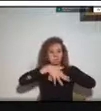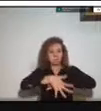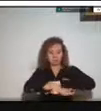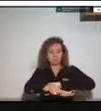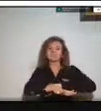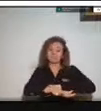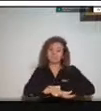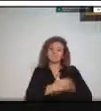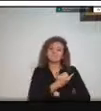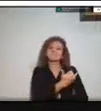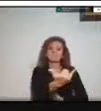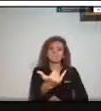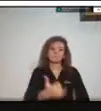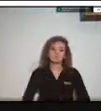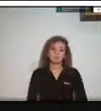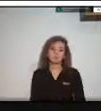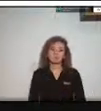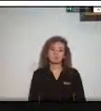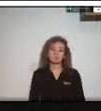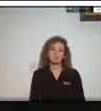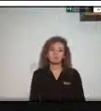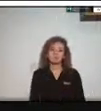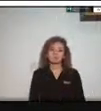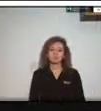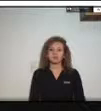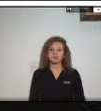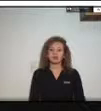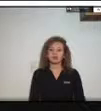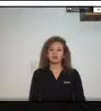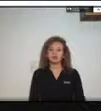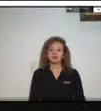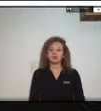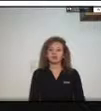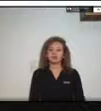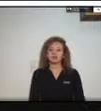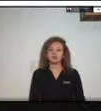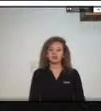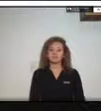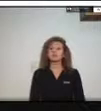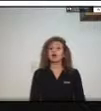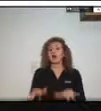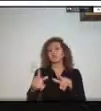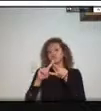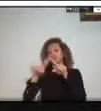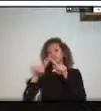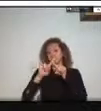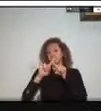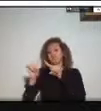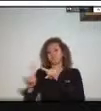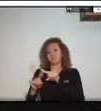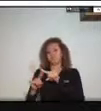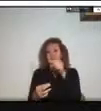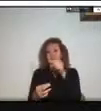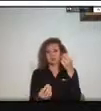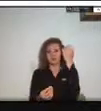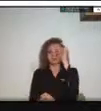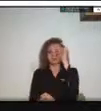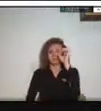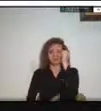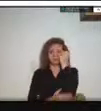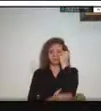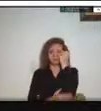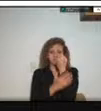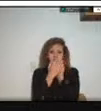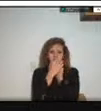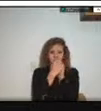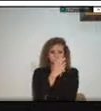y bueno ya en otros escenarios pues tenemos los incendios forestales que si realmente son los que nosotros